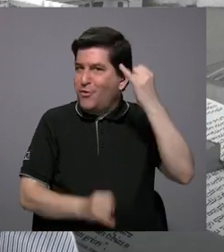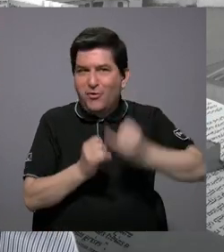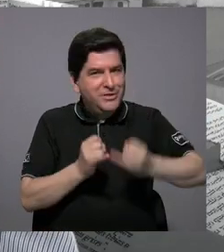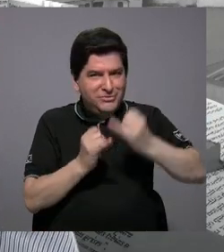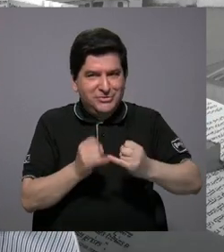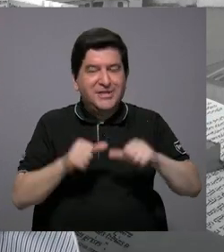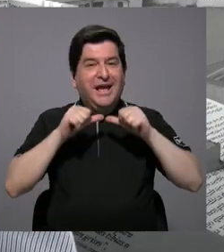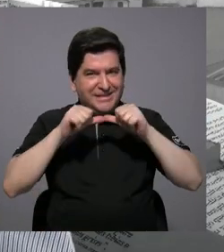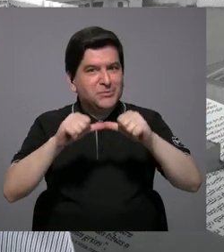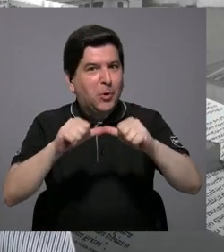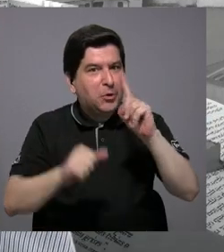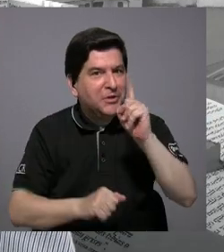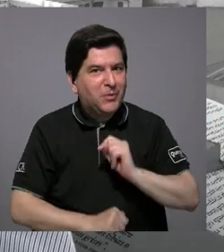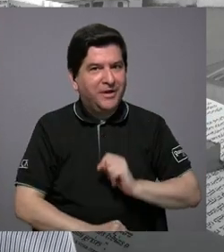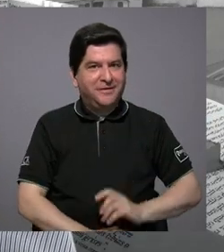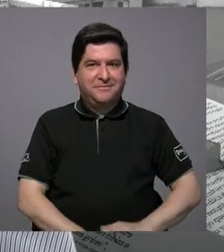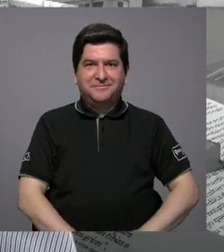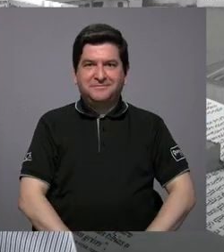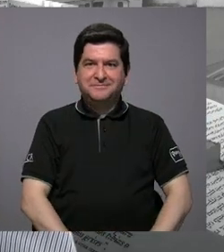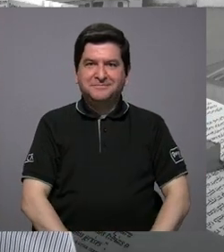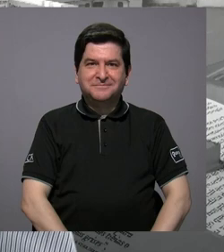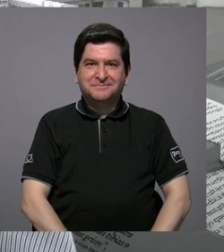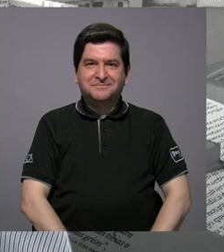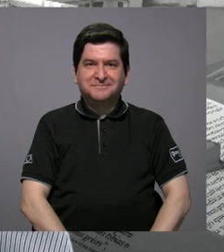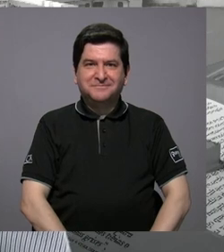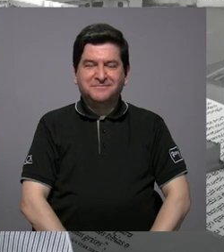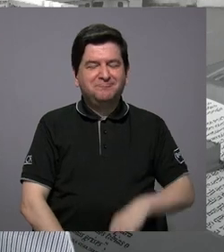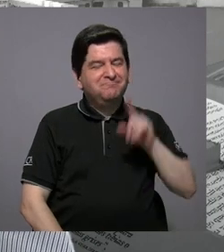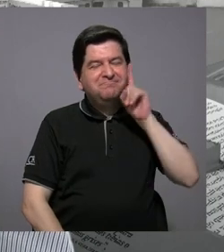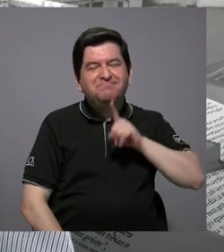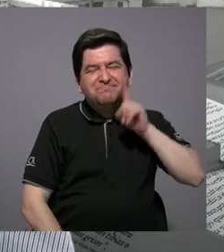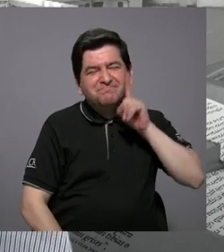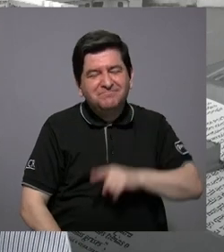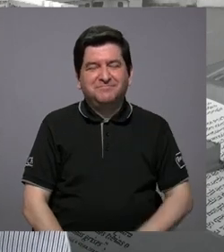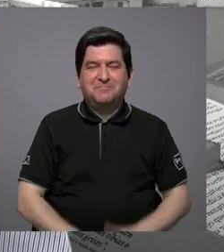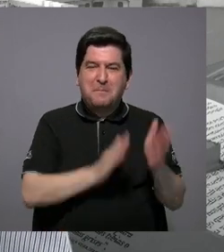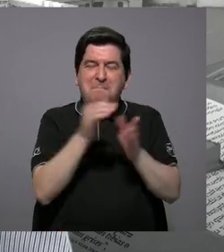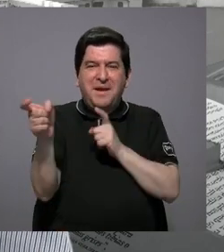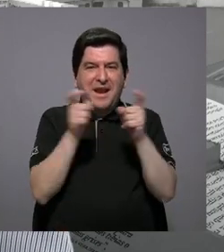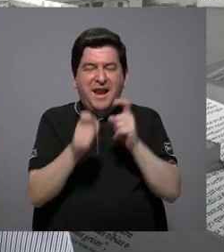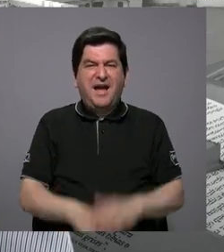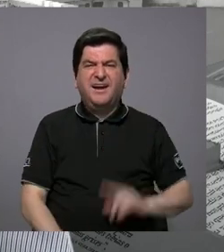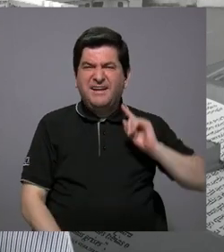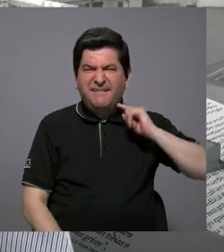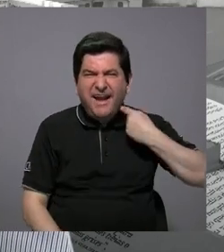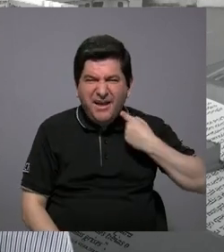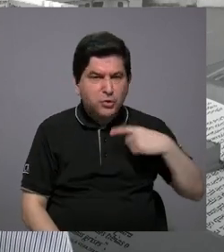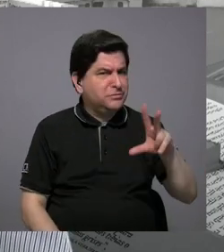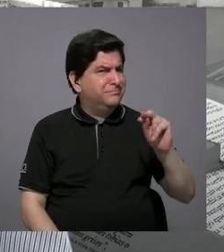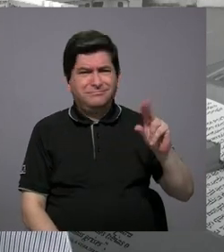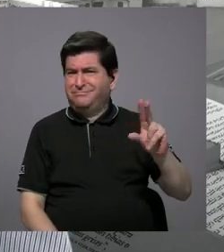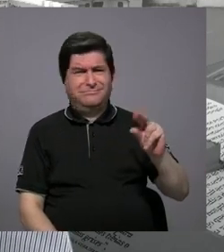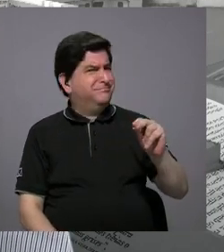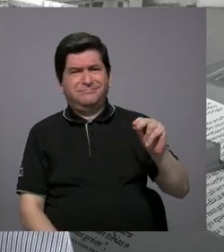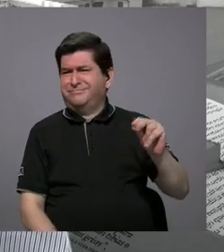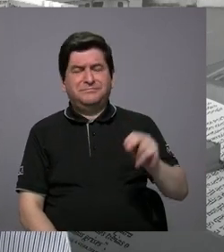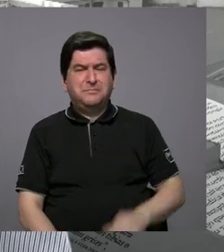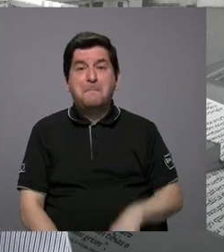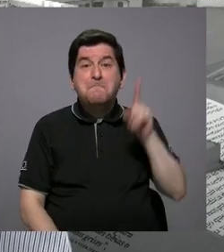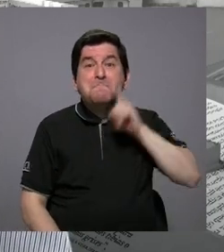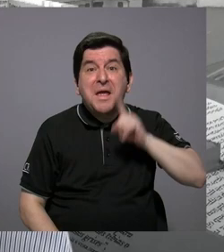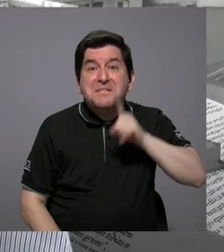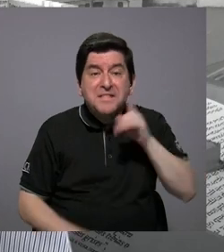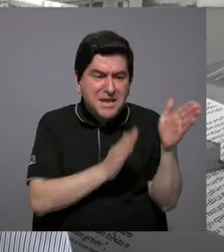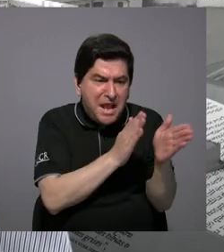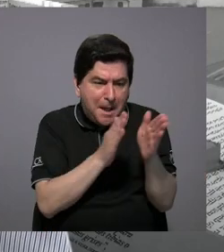va a ser una continuación. A continuación, es mentira que los planes reguladores sean caros. Es mentira